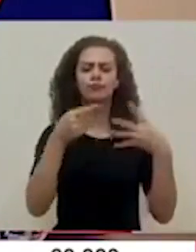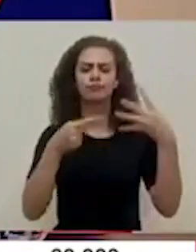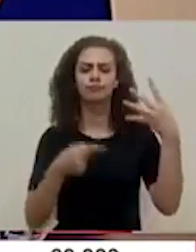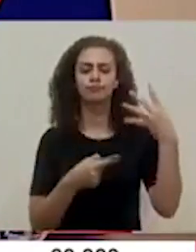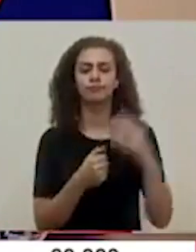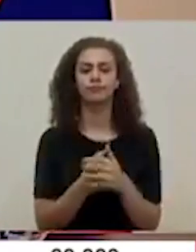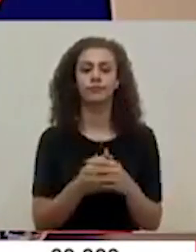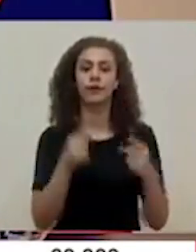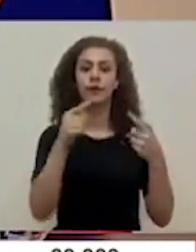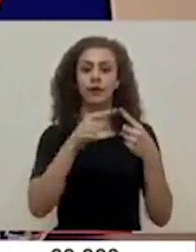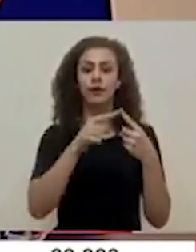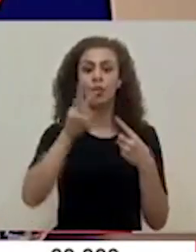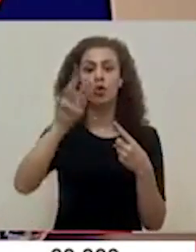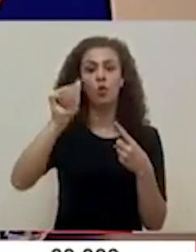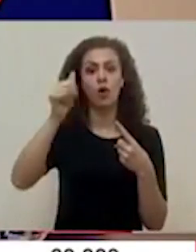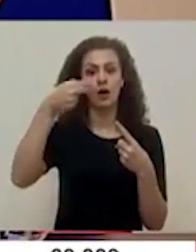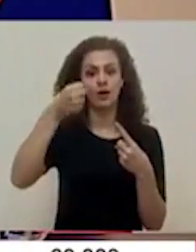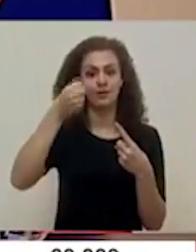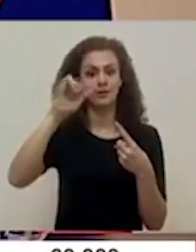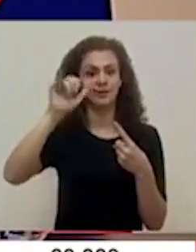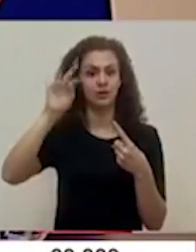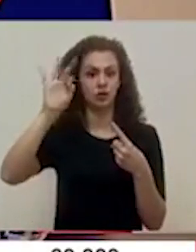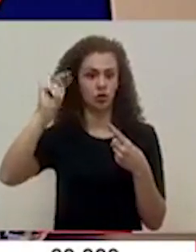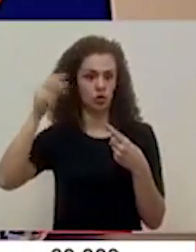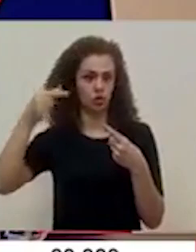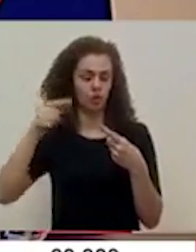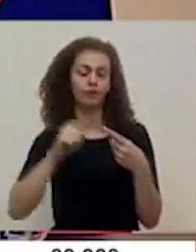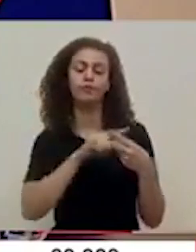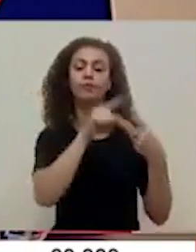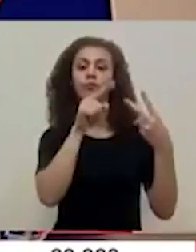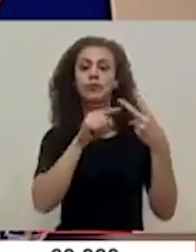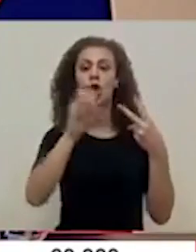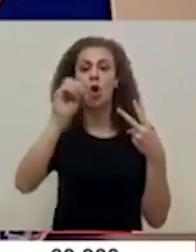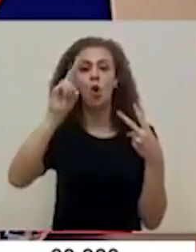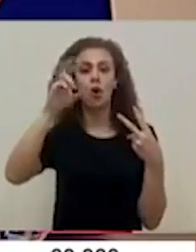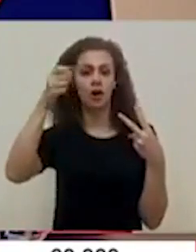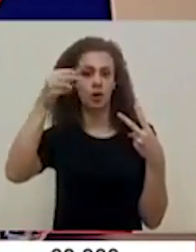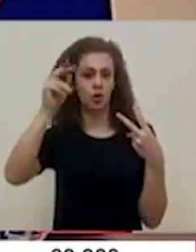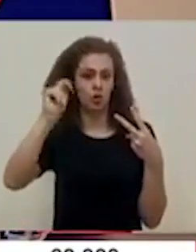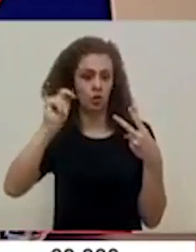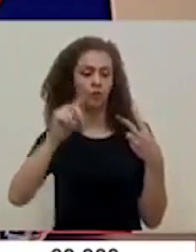el estado de Washington, el estado de Oregon,